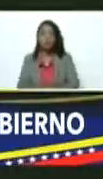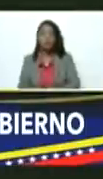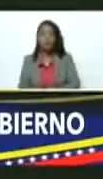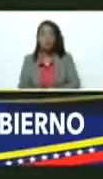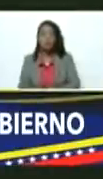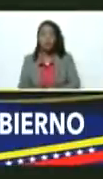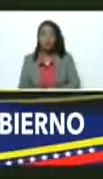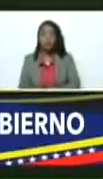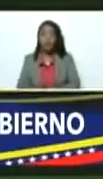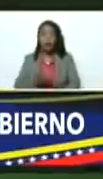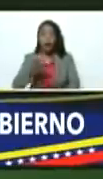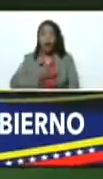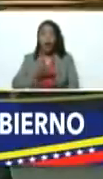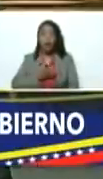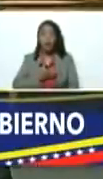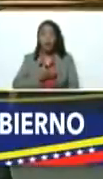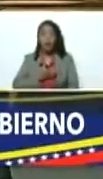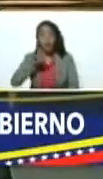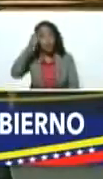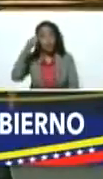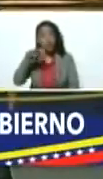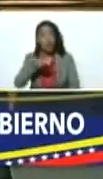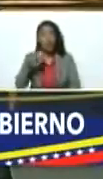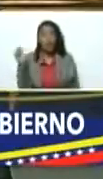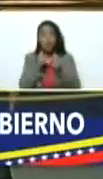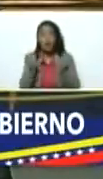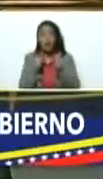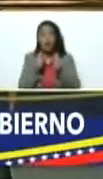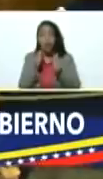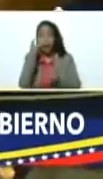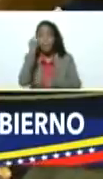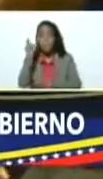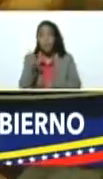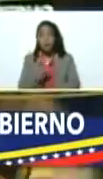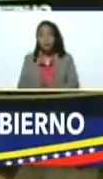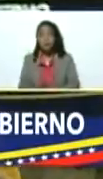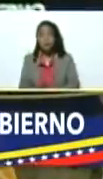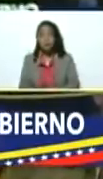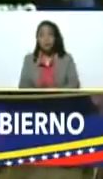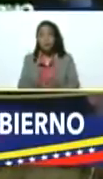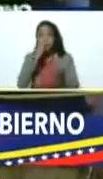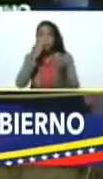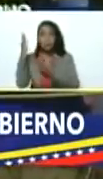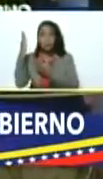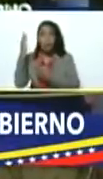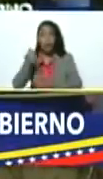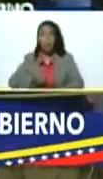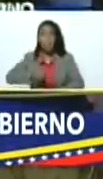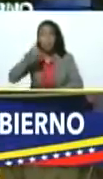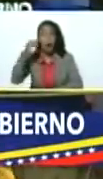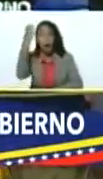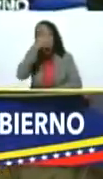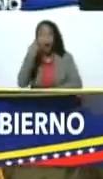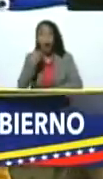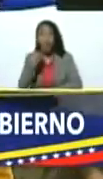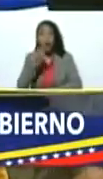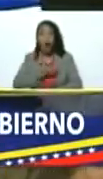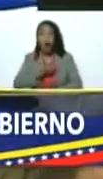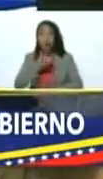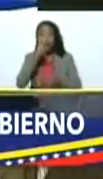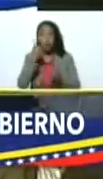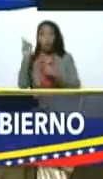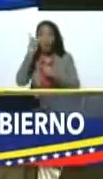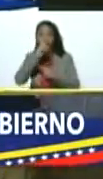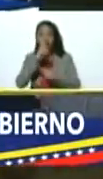el alcalde de la ciudad de Mérida, Jesús Araque, creo que es el más joven, ¿verdad?, entre todos los alcaldes. ¿Qué edad tienes tú,